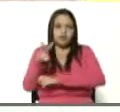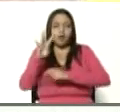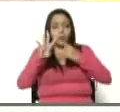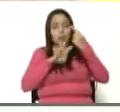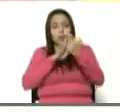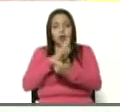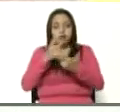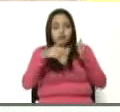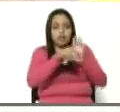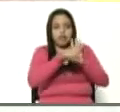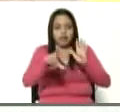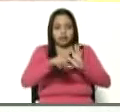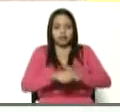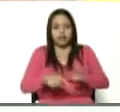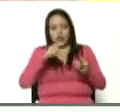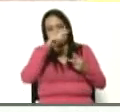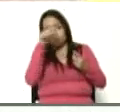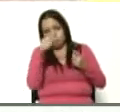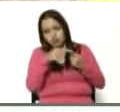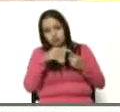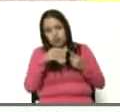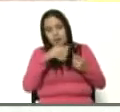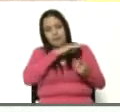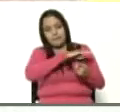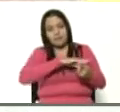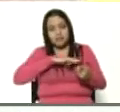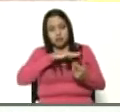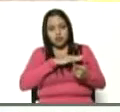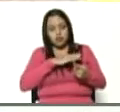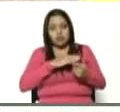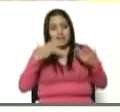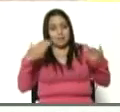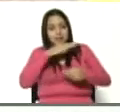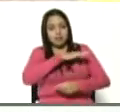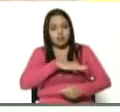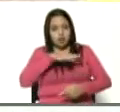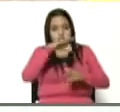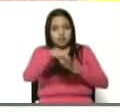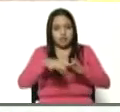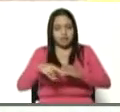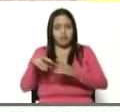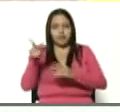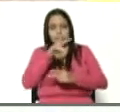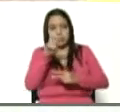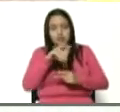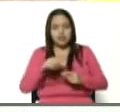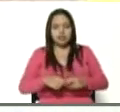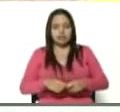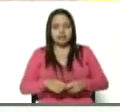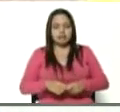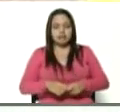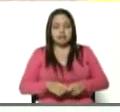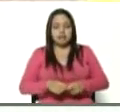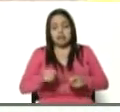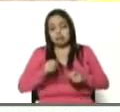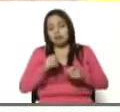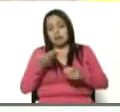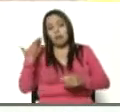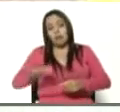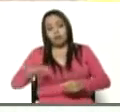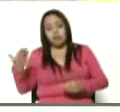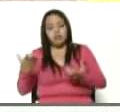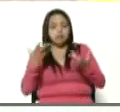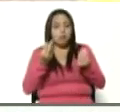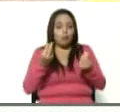leyes. La ley de la Gran Misión Agro-Venezuela, de gran impacto e importancia.